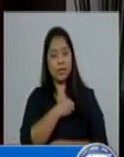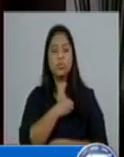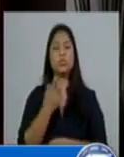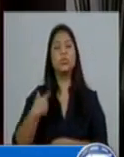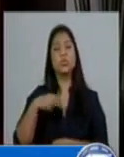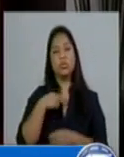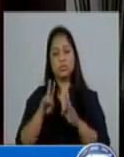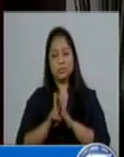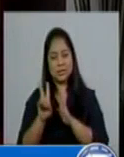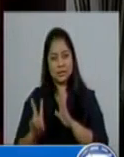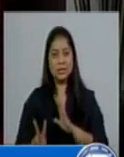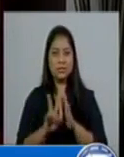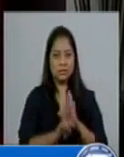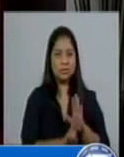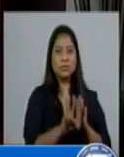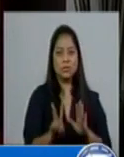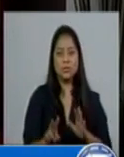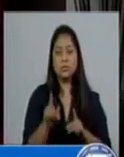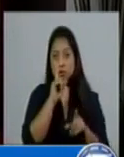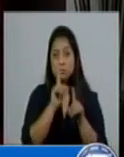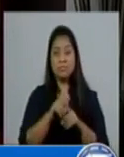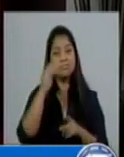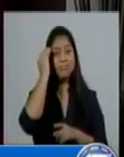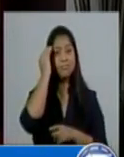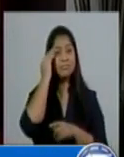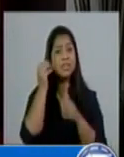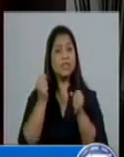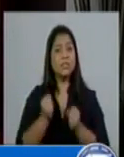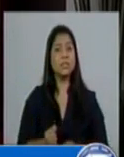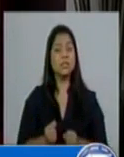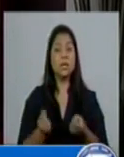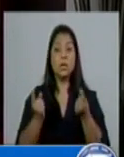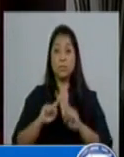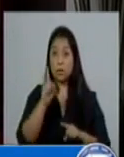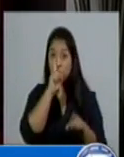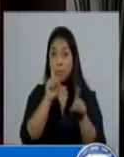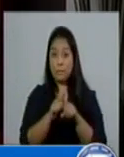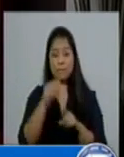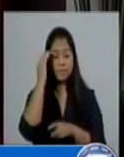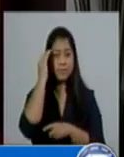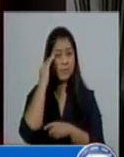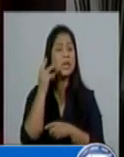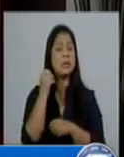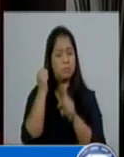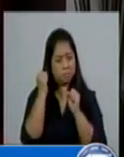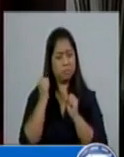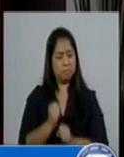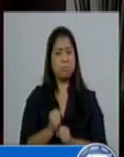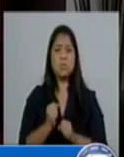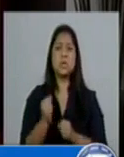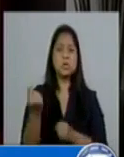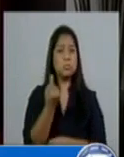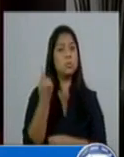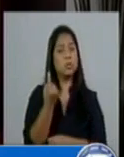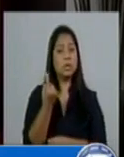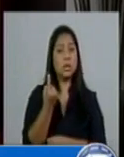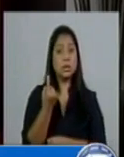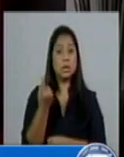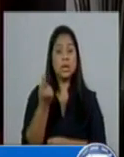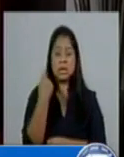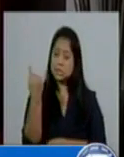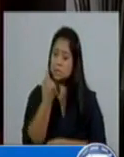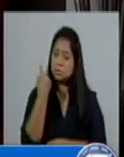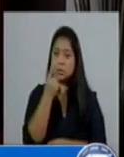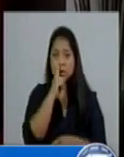nuestros vecinos. Sé que ha sido difícil, pero también sé que ha valido la pena y les digo, vale la